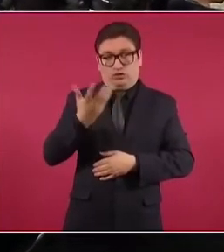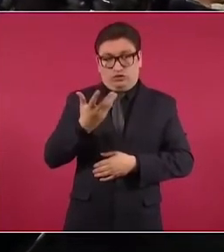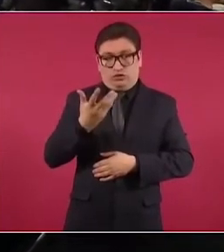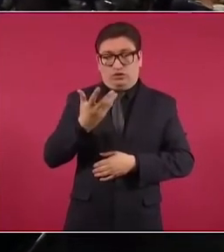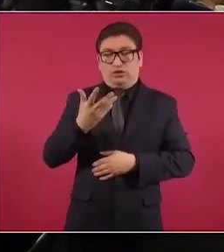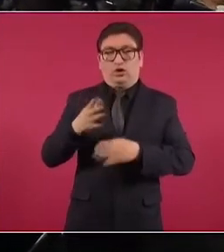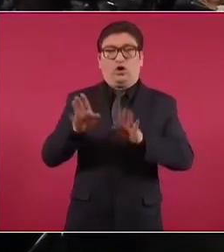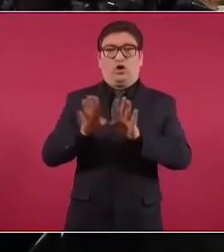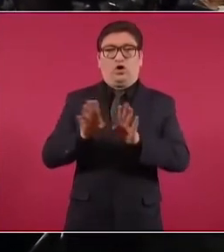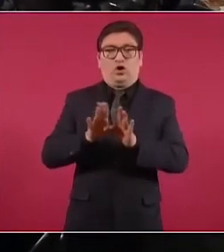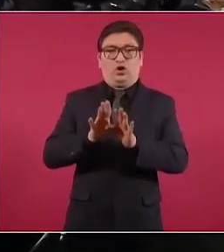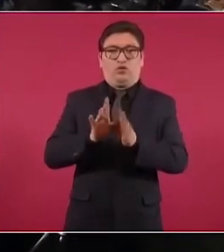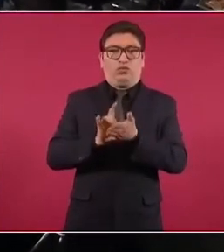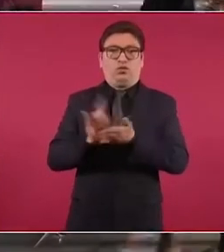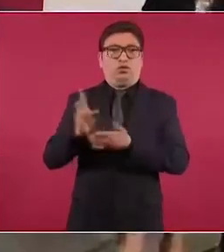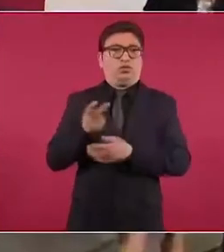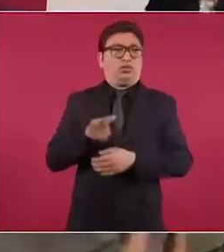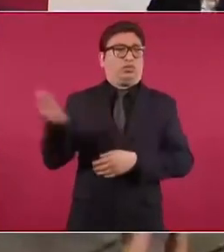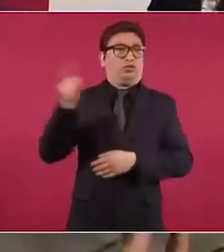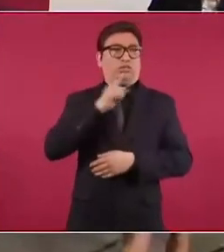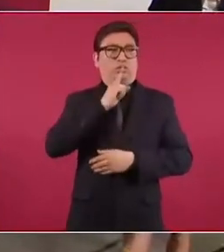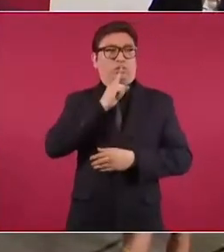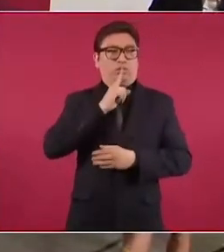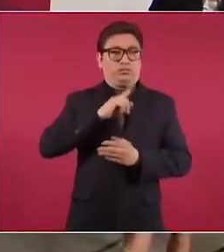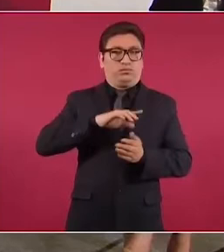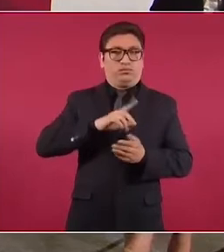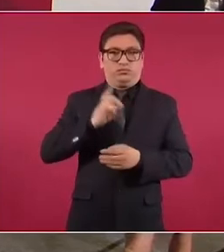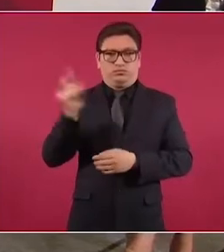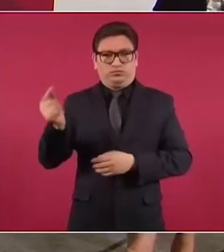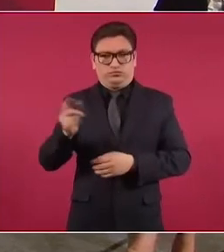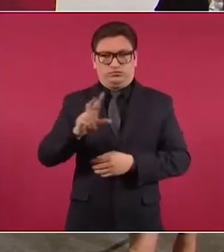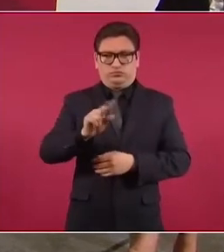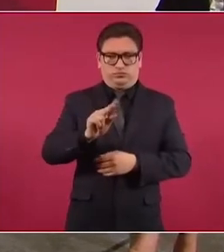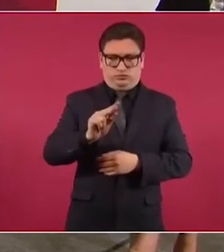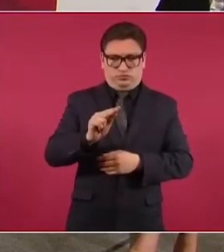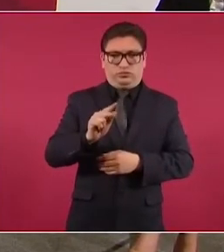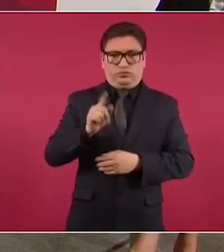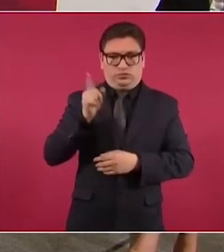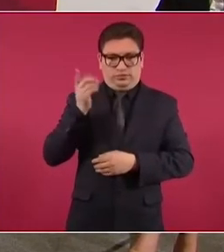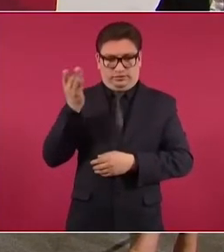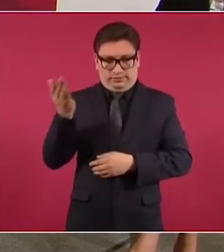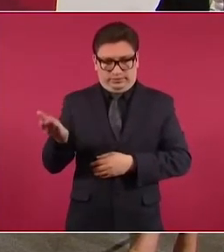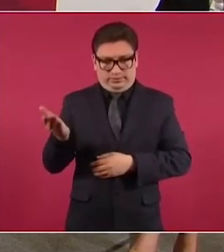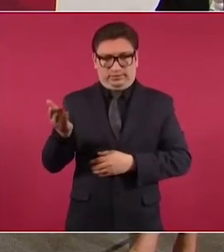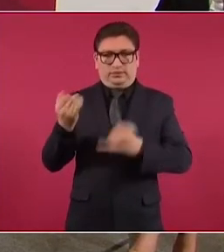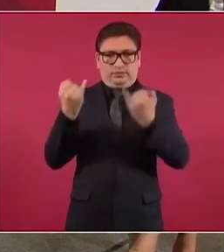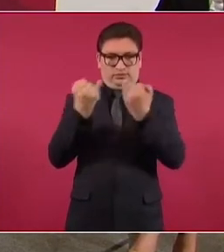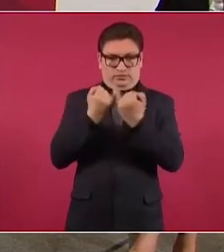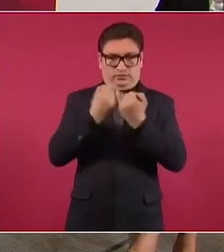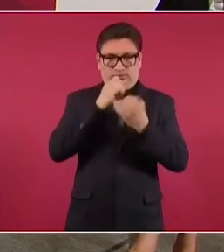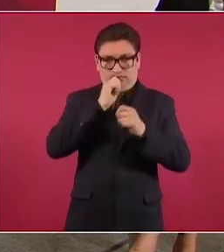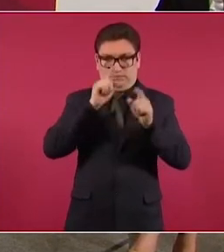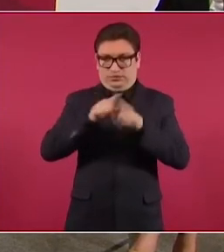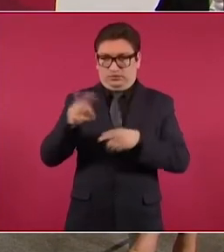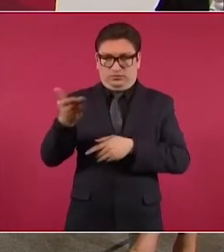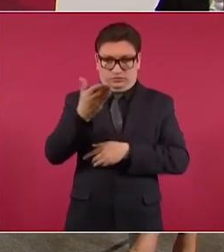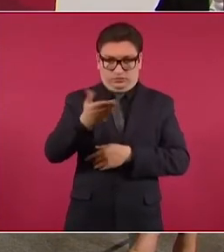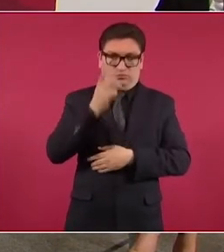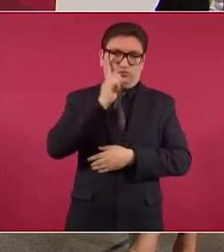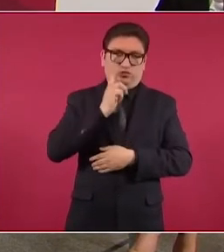la puerta de atrás. Lo mismo que en el caso de Tatiana,